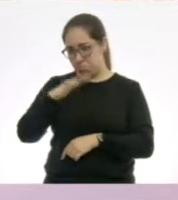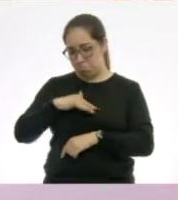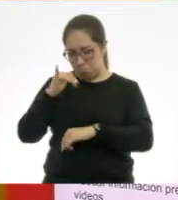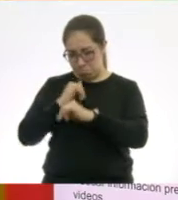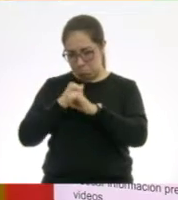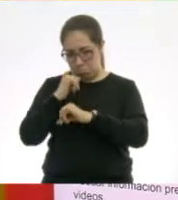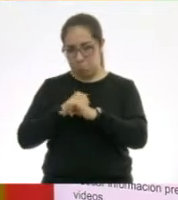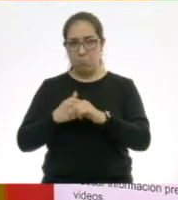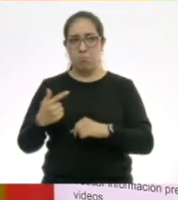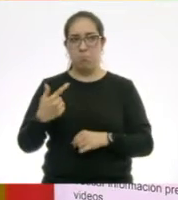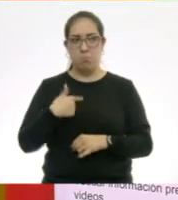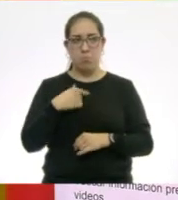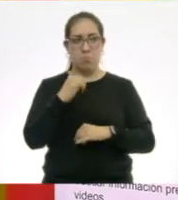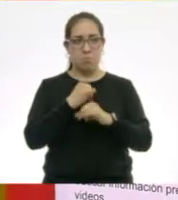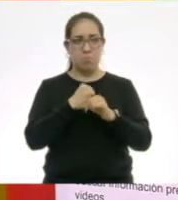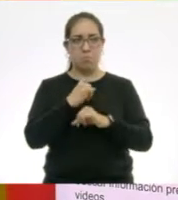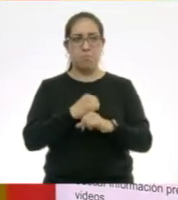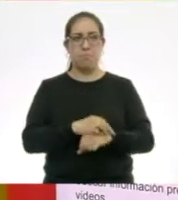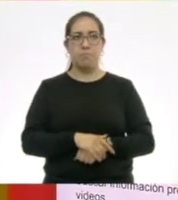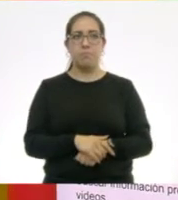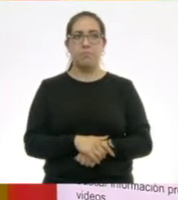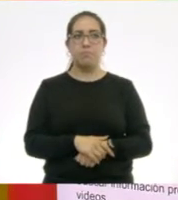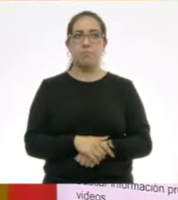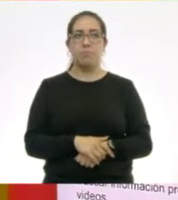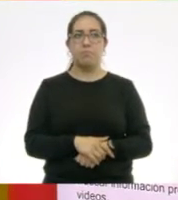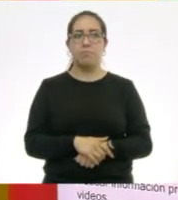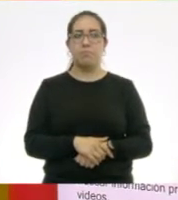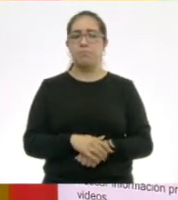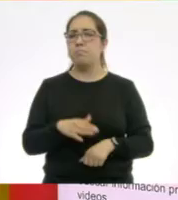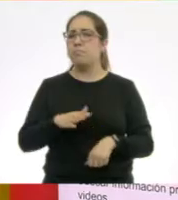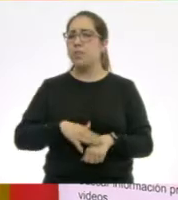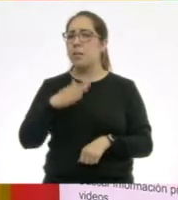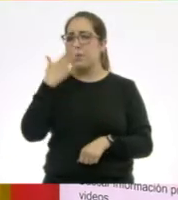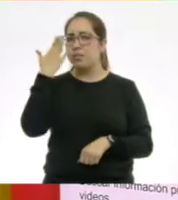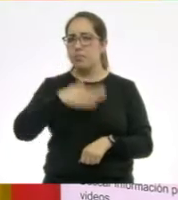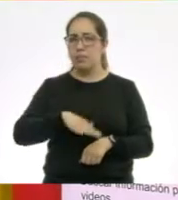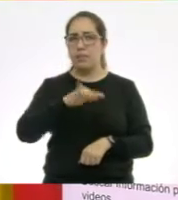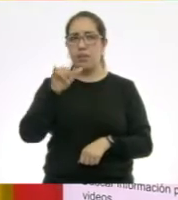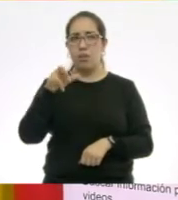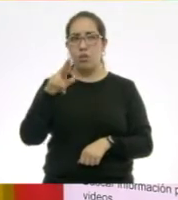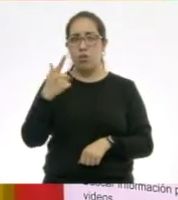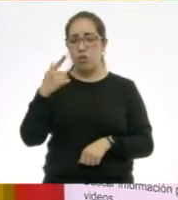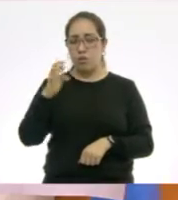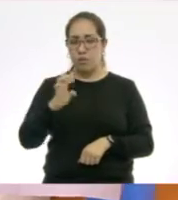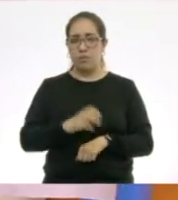entonces la definición para ayudarle a Jorge. ¿Qué más sabe Jorge? A ver, vamos a